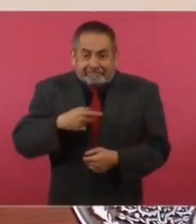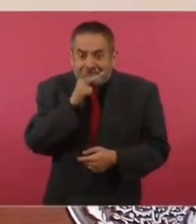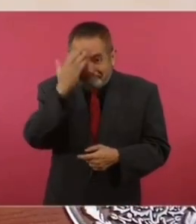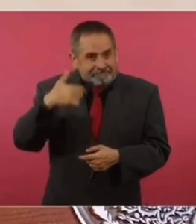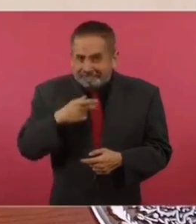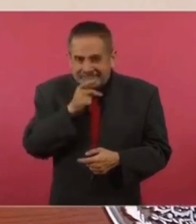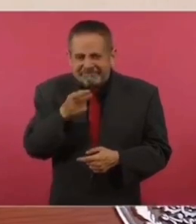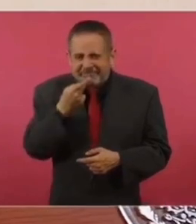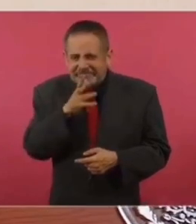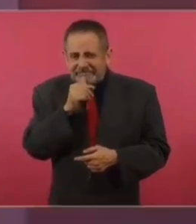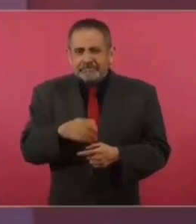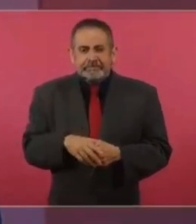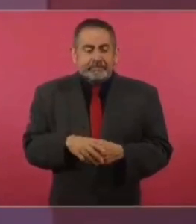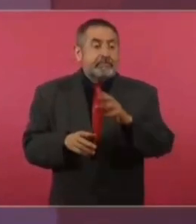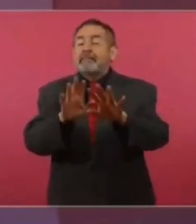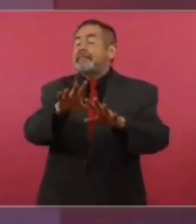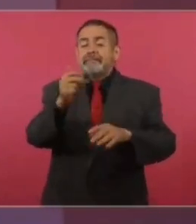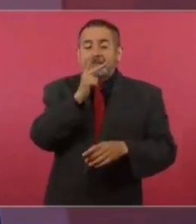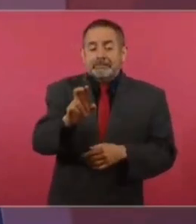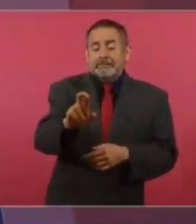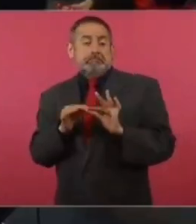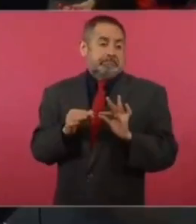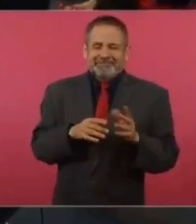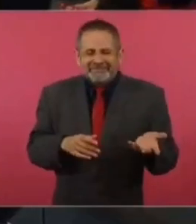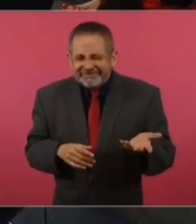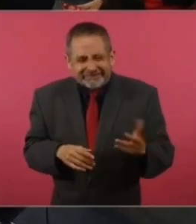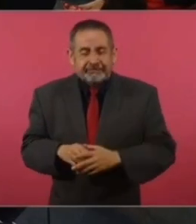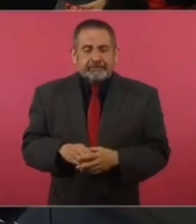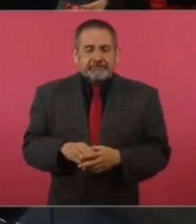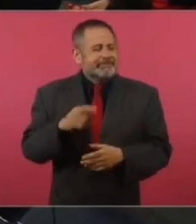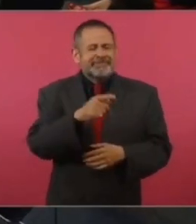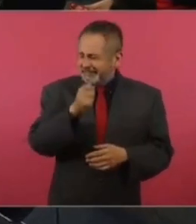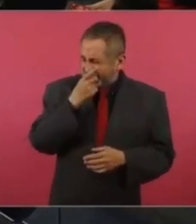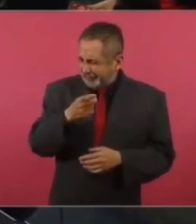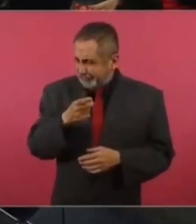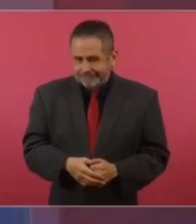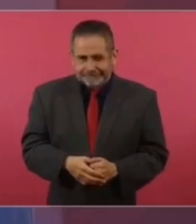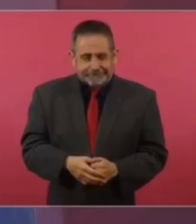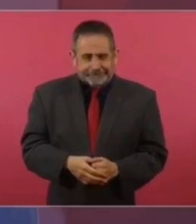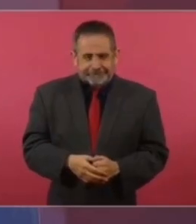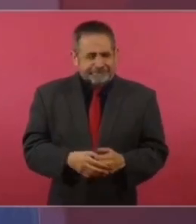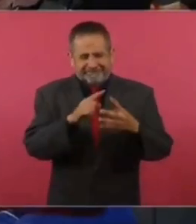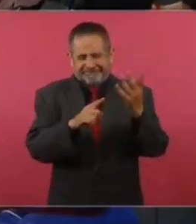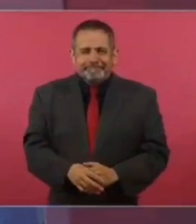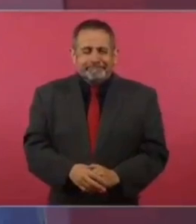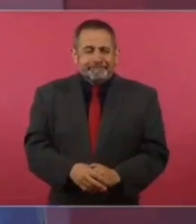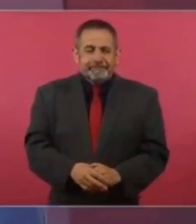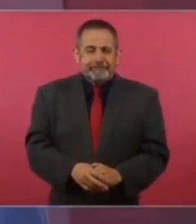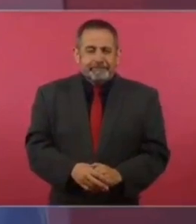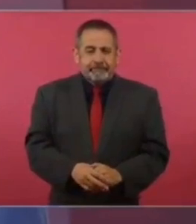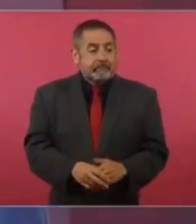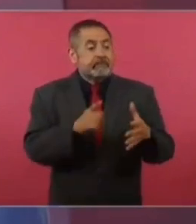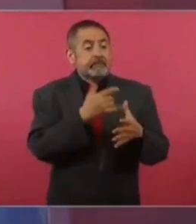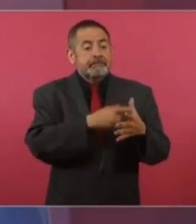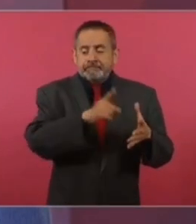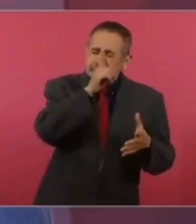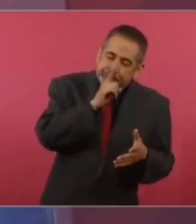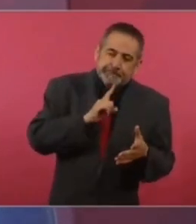alcanzo a decir. La resiliencia. La simpatía, ¿cómo le...? Empatía. Y por ahí, ¿no? Y miente.